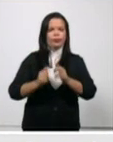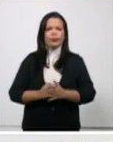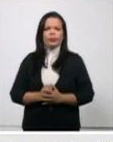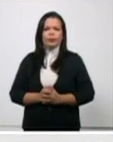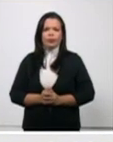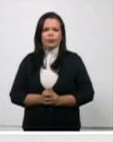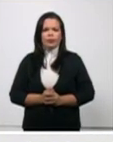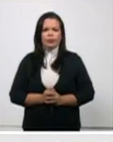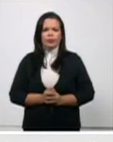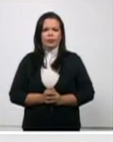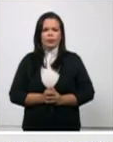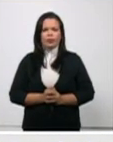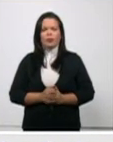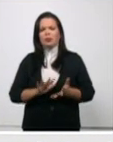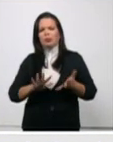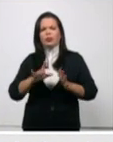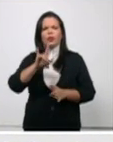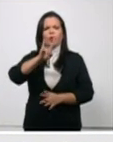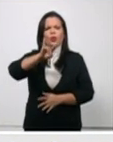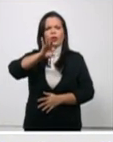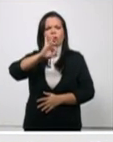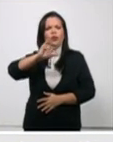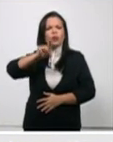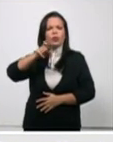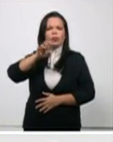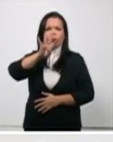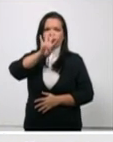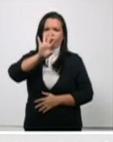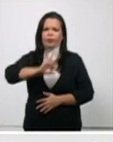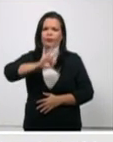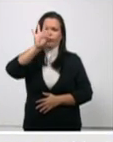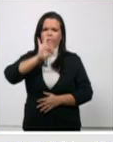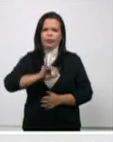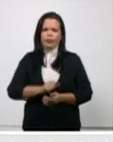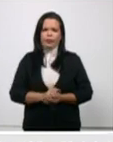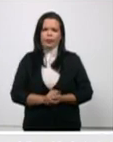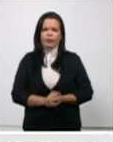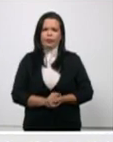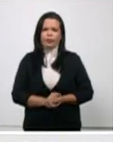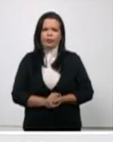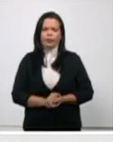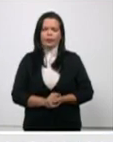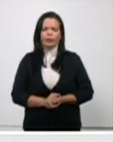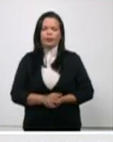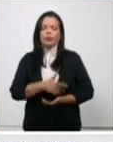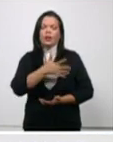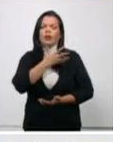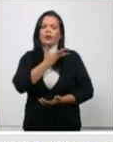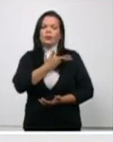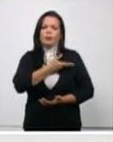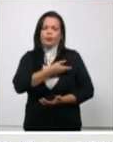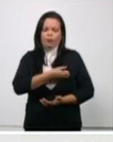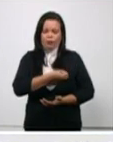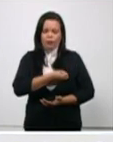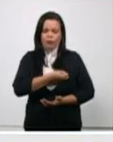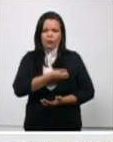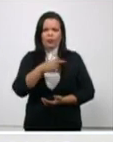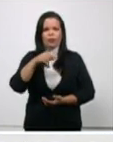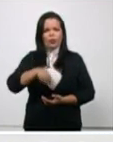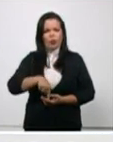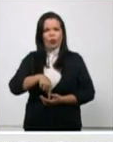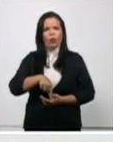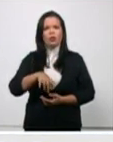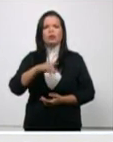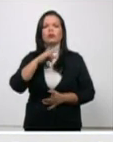hablando del 98 4 por ciento lamentamos en la mañana de hoy el fallecimiento